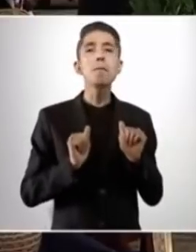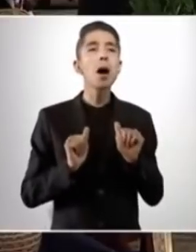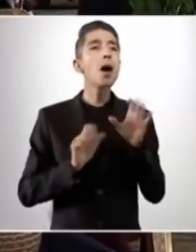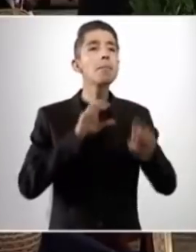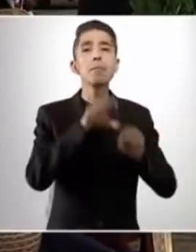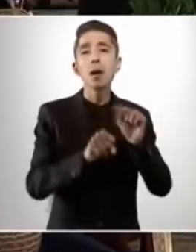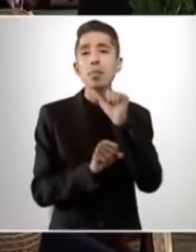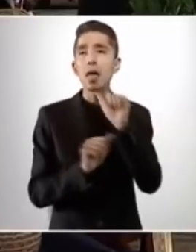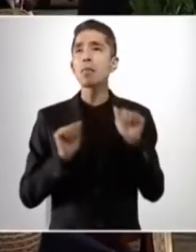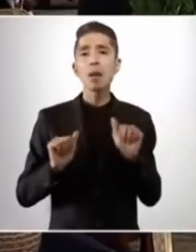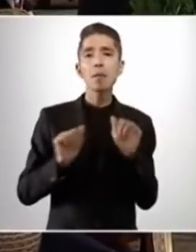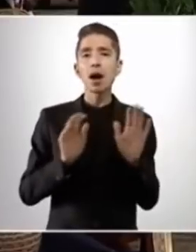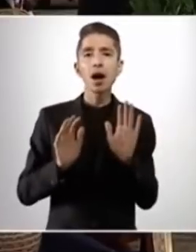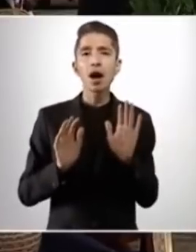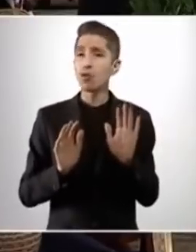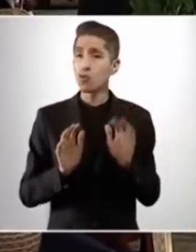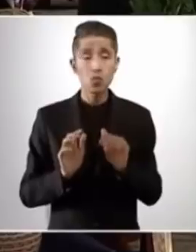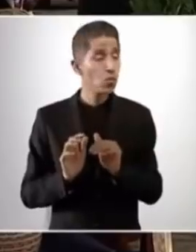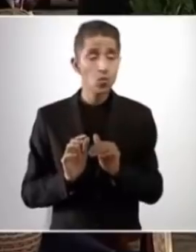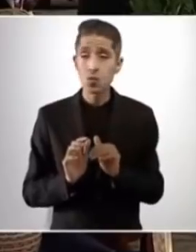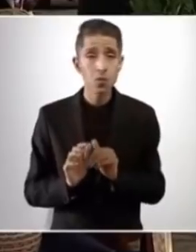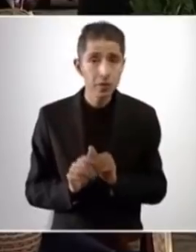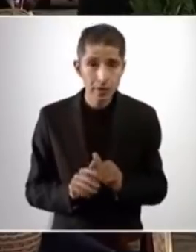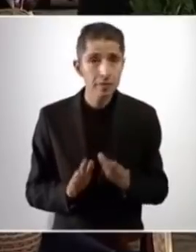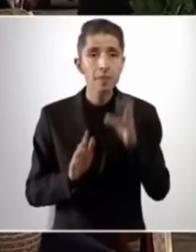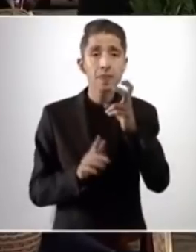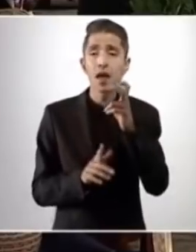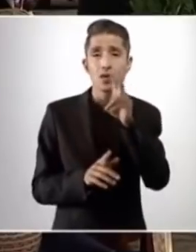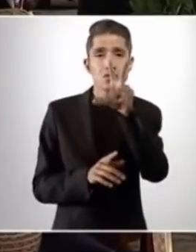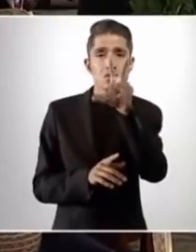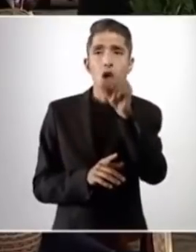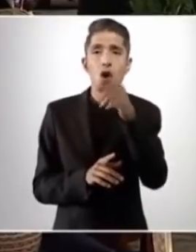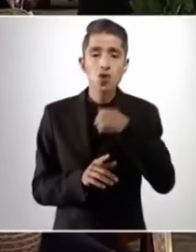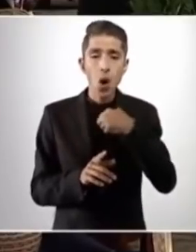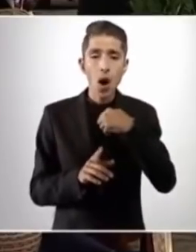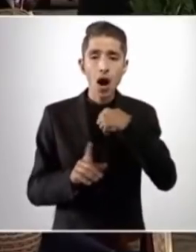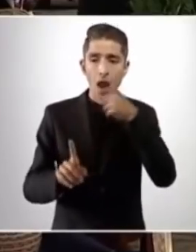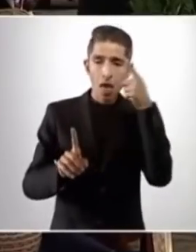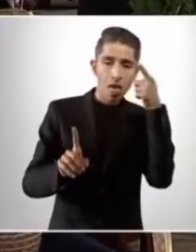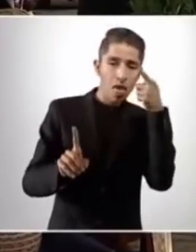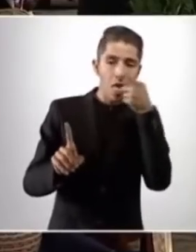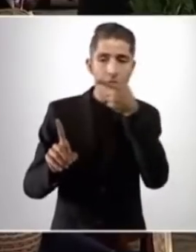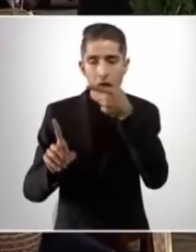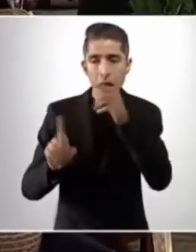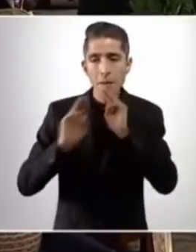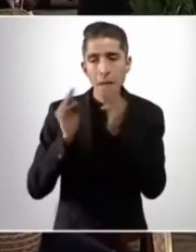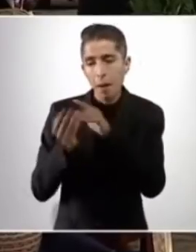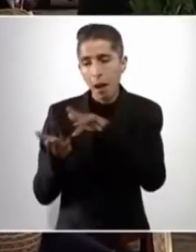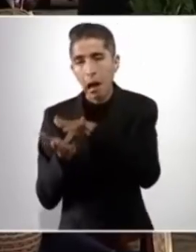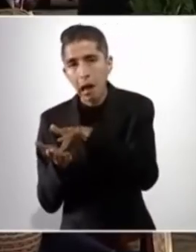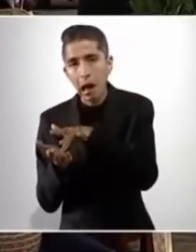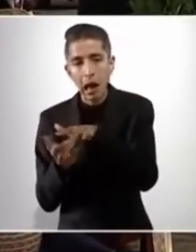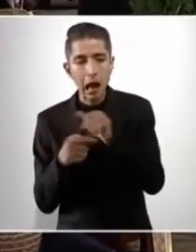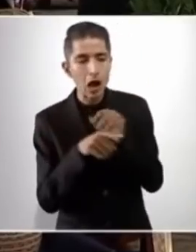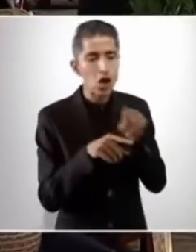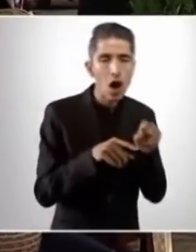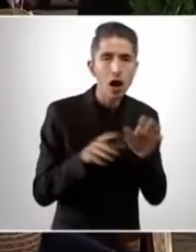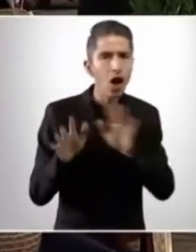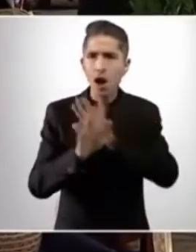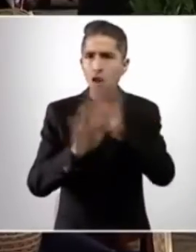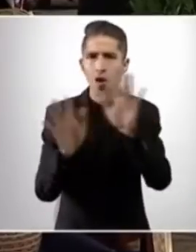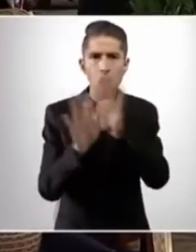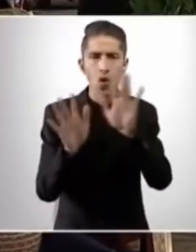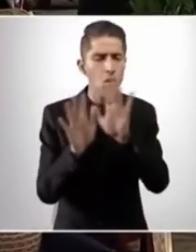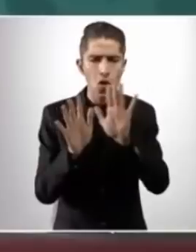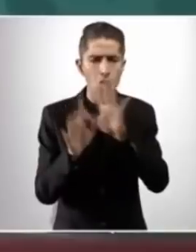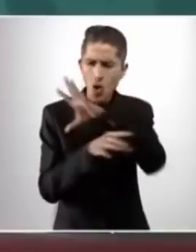Es no inclinarnos a favor de nadie, actuar con rectitud,